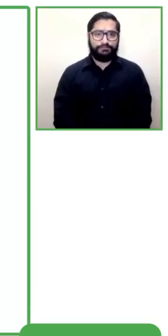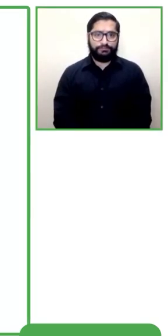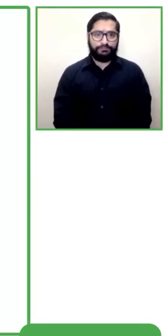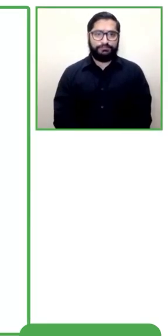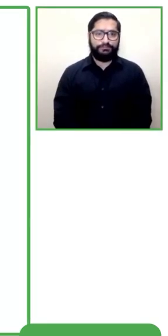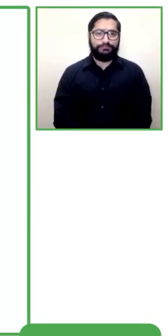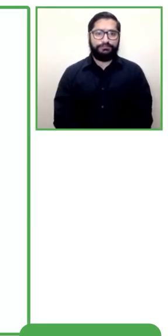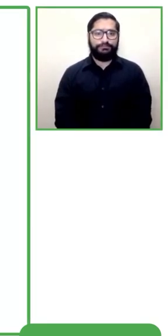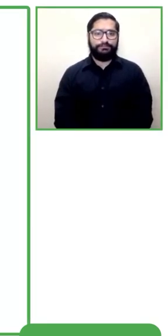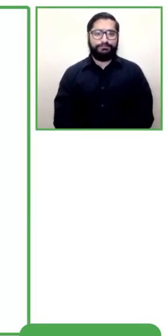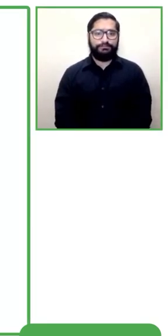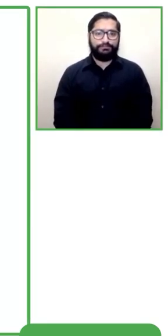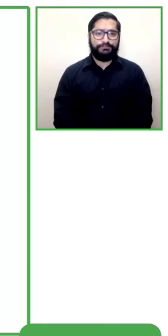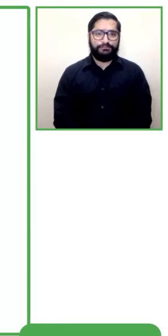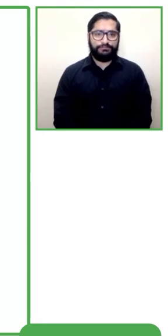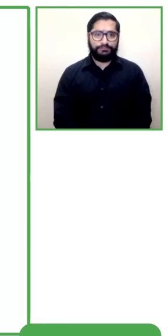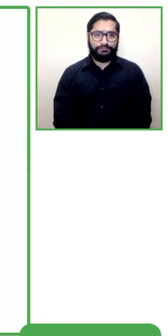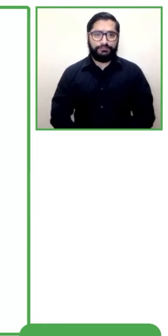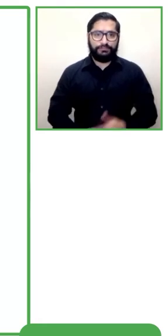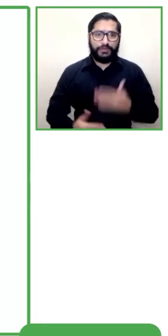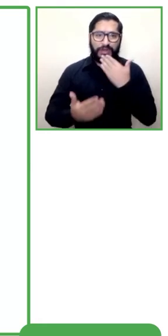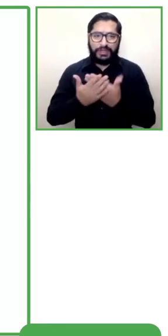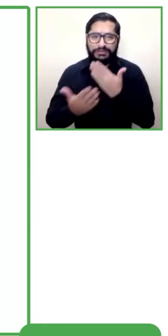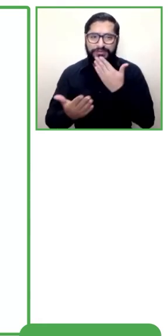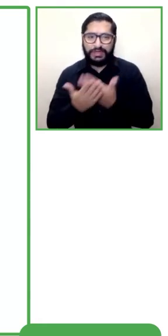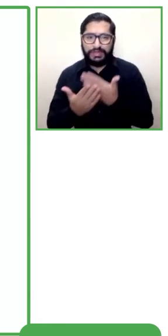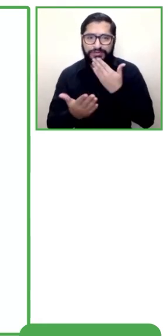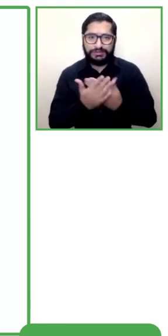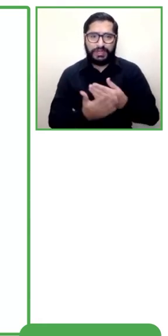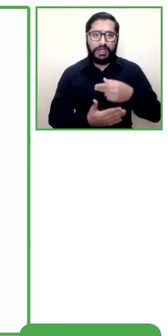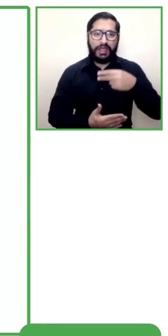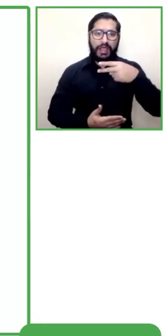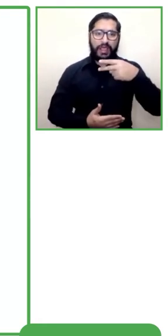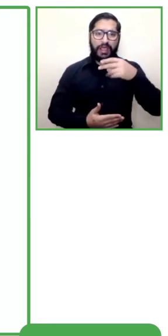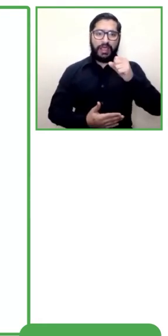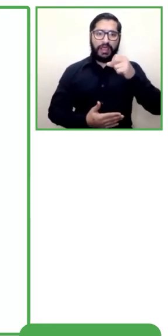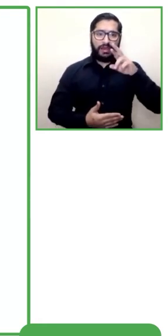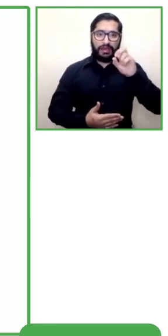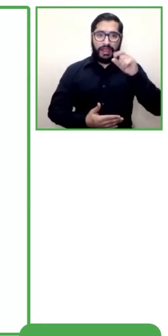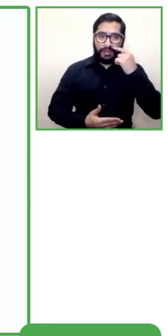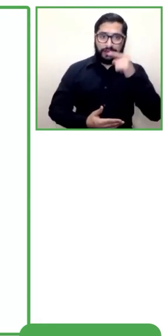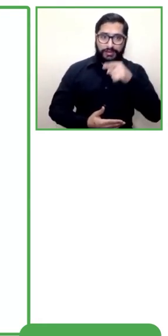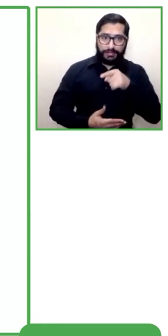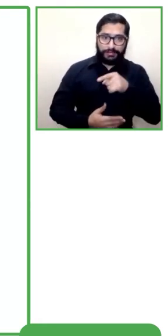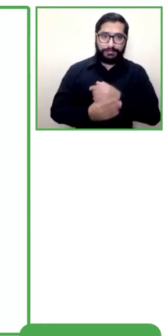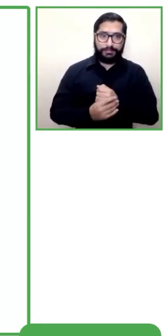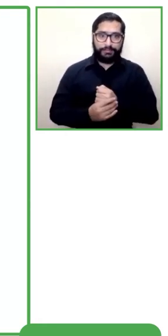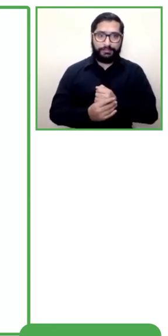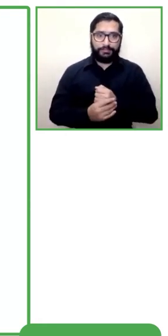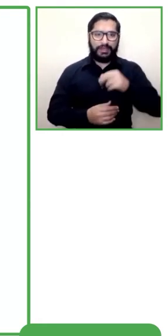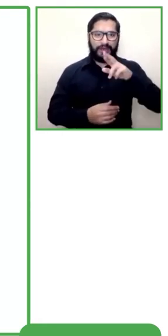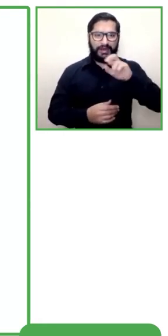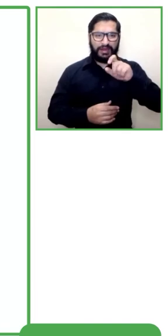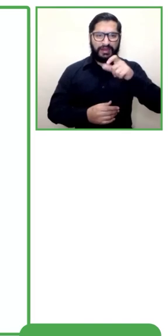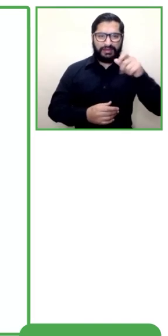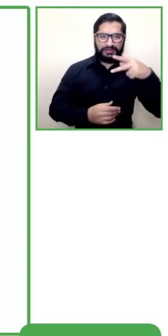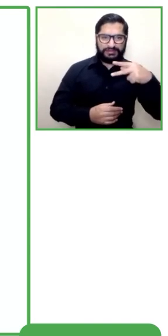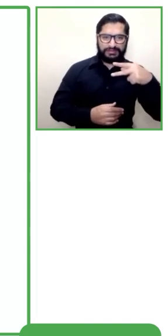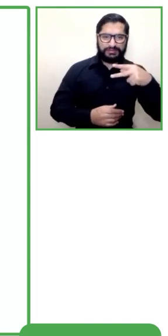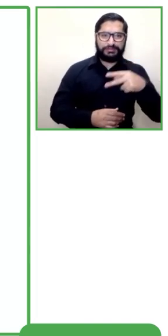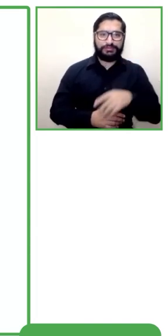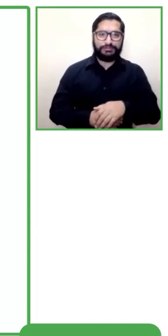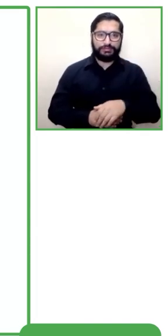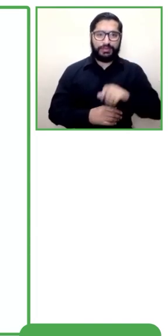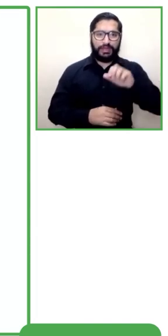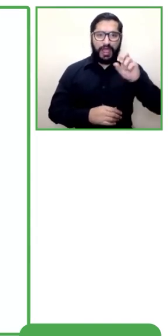Muchas gracias Endre de SYNC Lab muy buena presentación ahora iremos con Ersin Guray es ingeniero y tiene